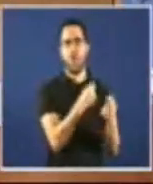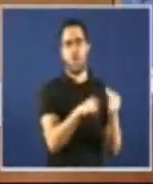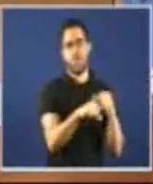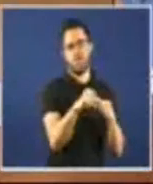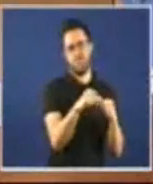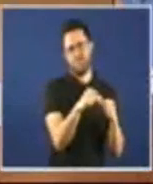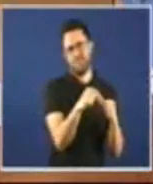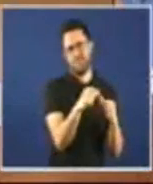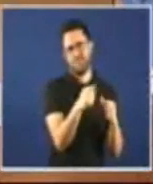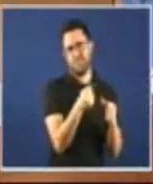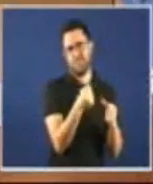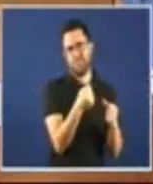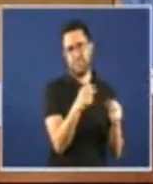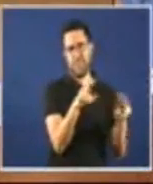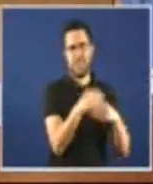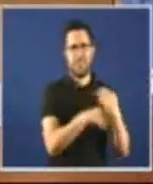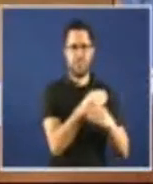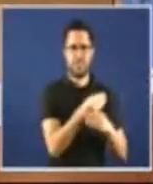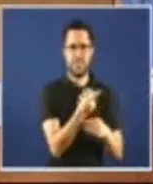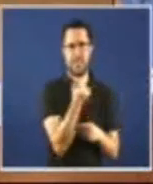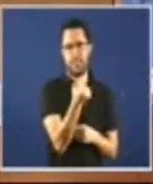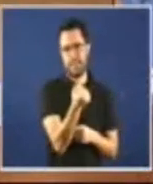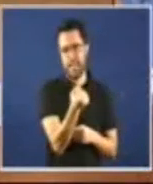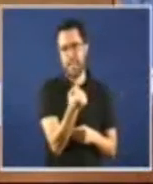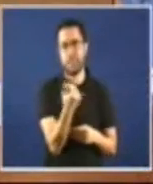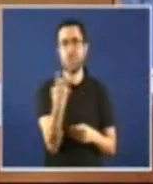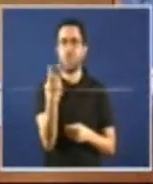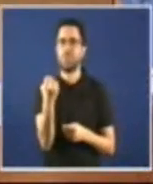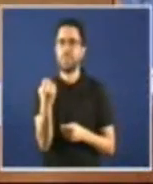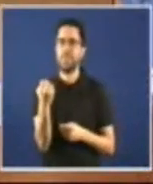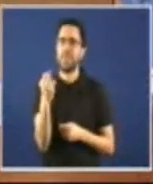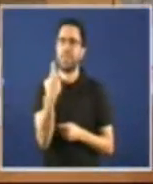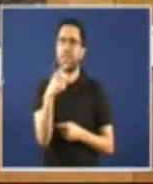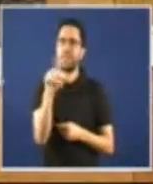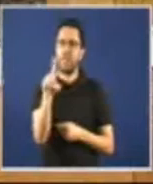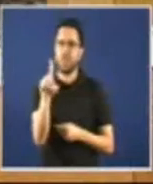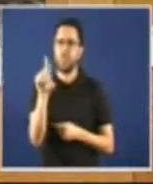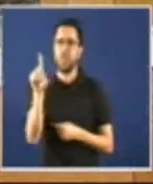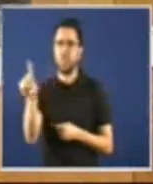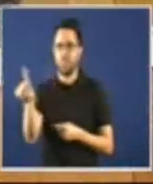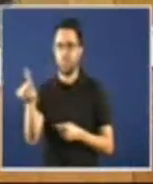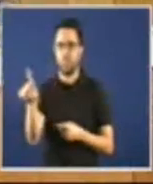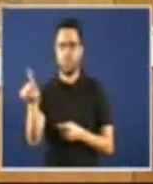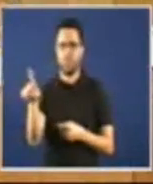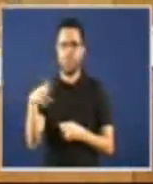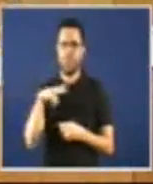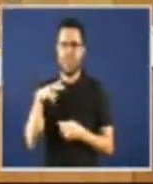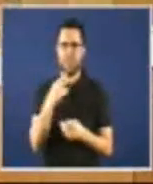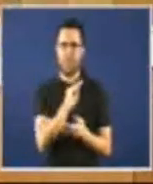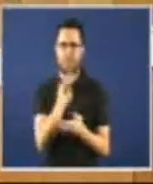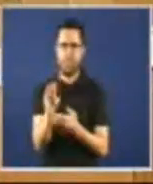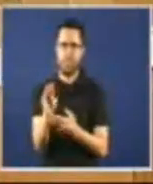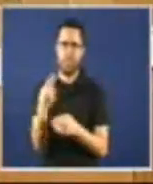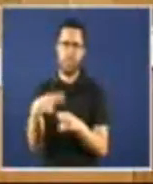1.261 cos 2.102 millóns previstos para o servicio da débeda a aberrante política financiera este goberno